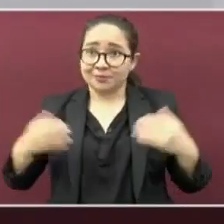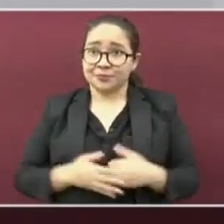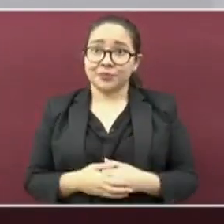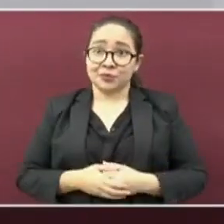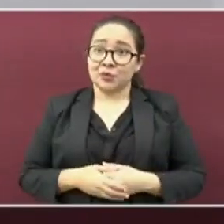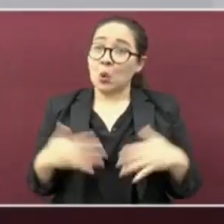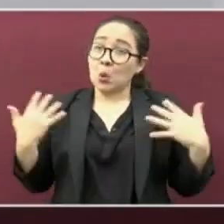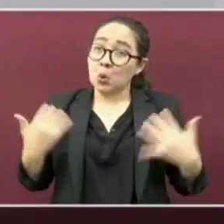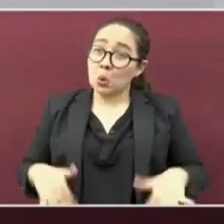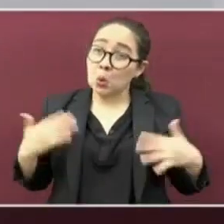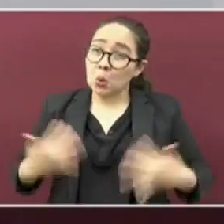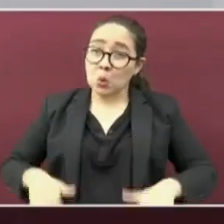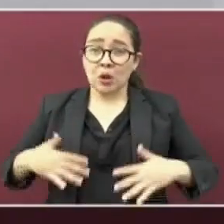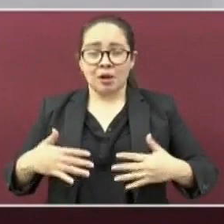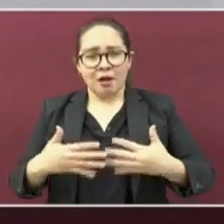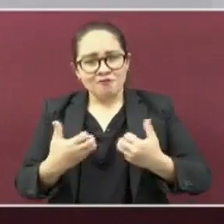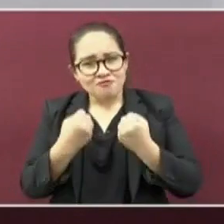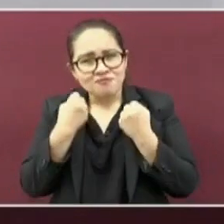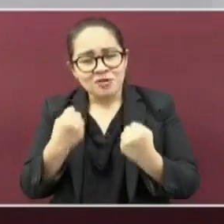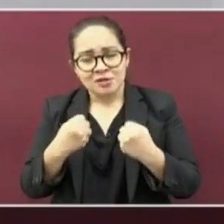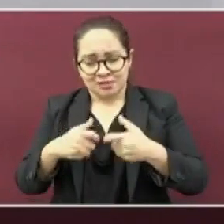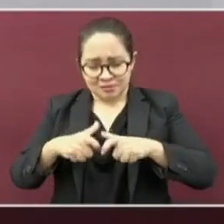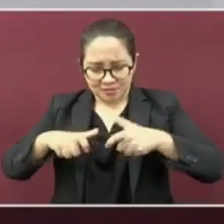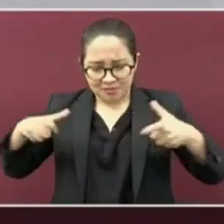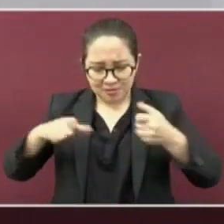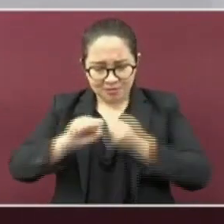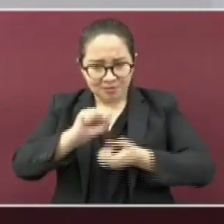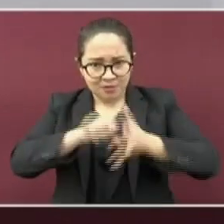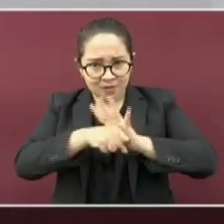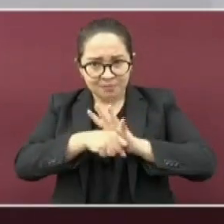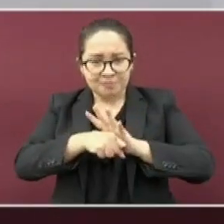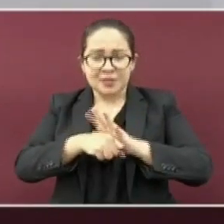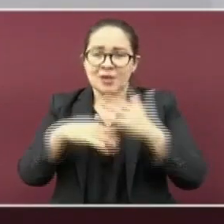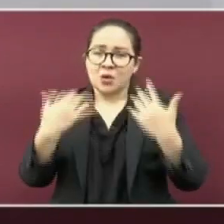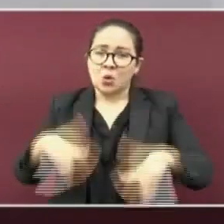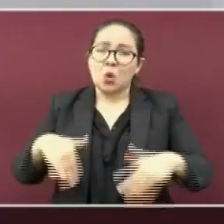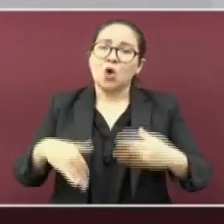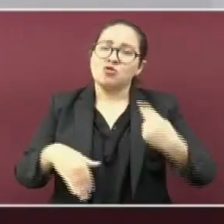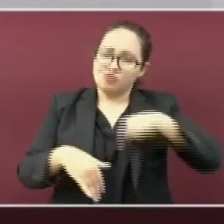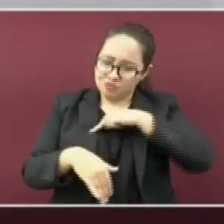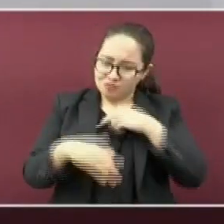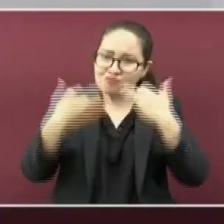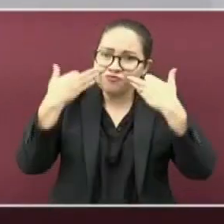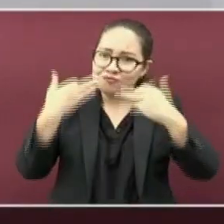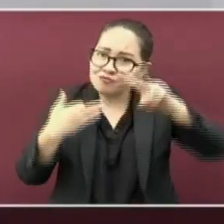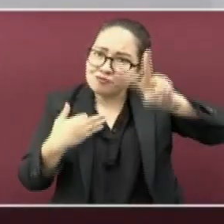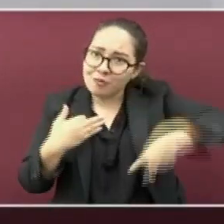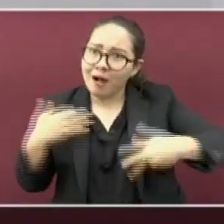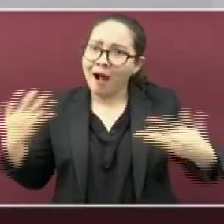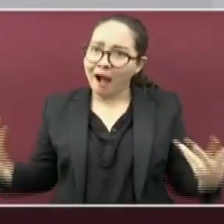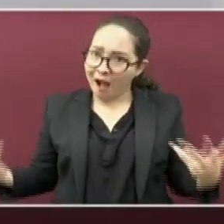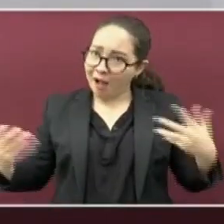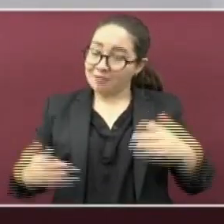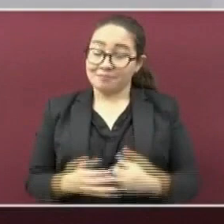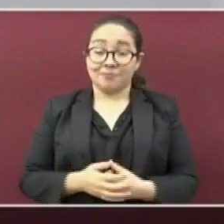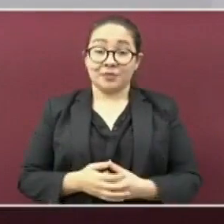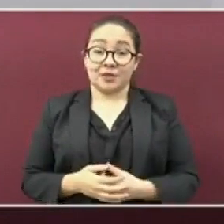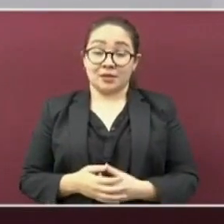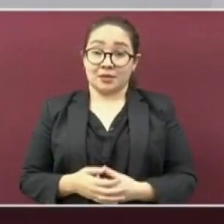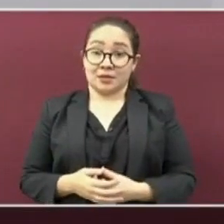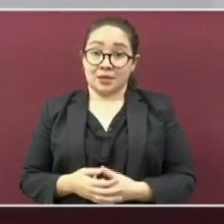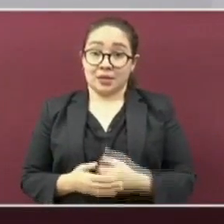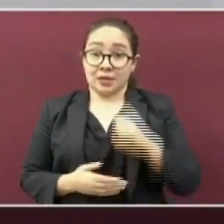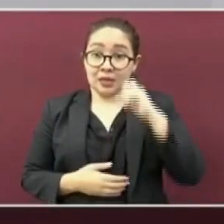cobertura amplia de vacunación contra COVID-19. Lo hemos comprobado con hechos. A mayor